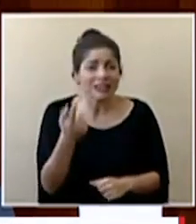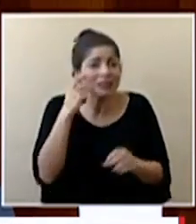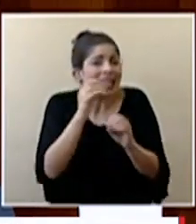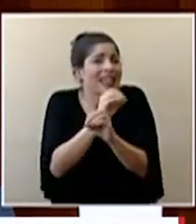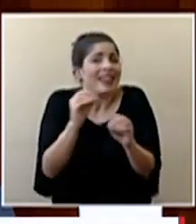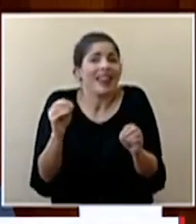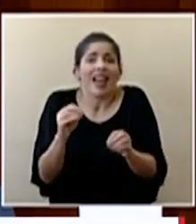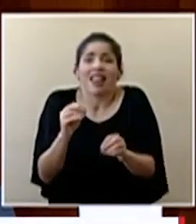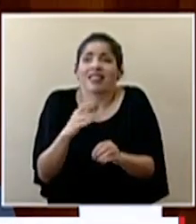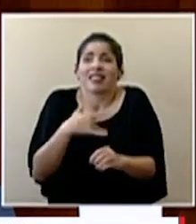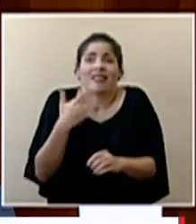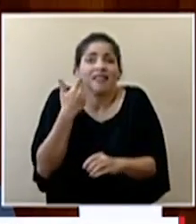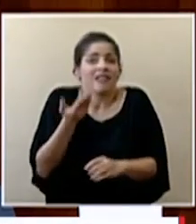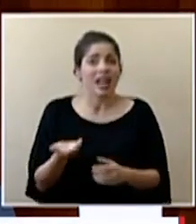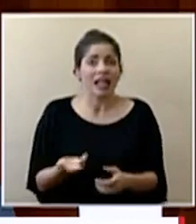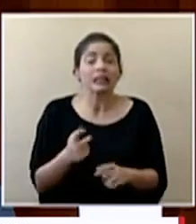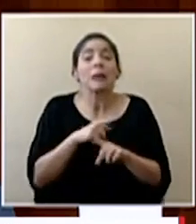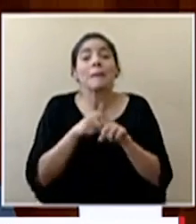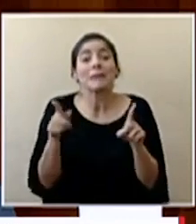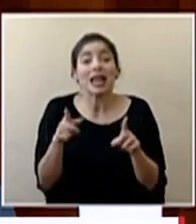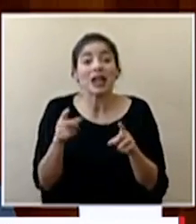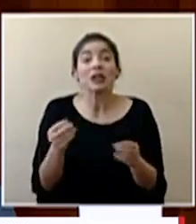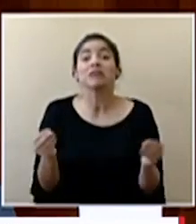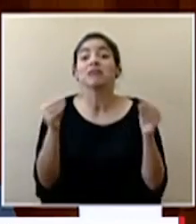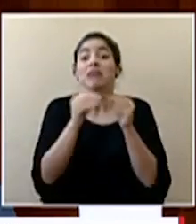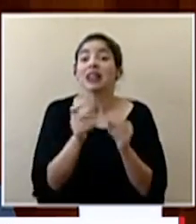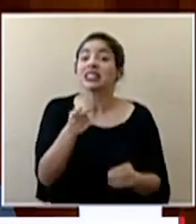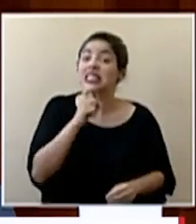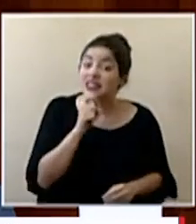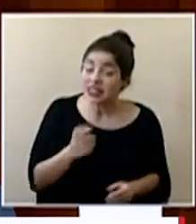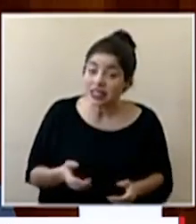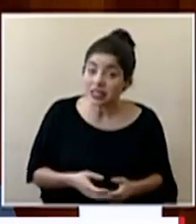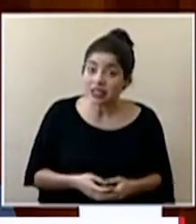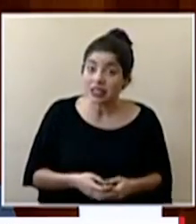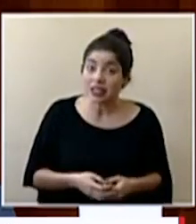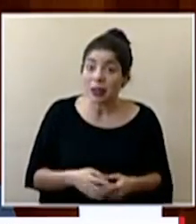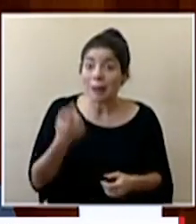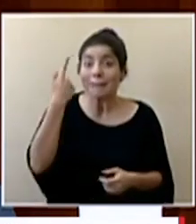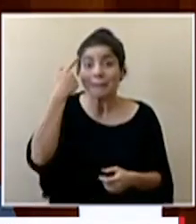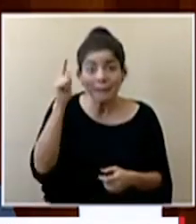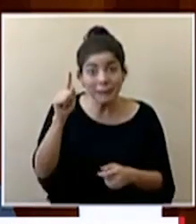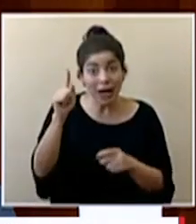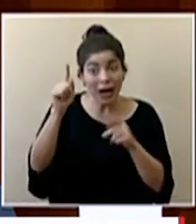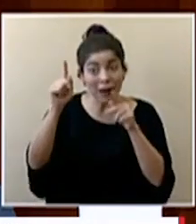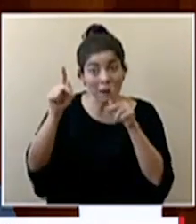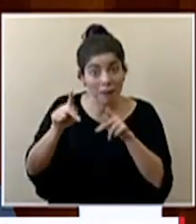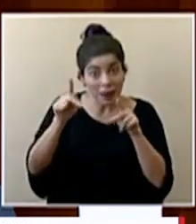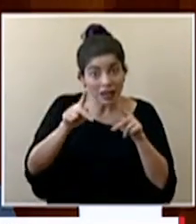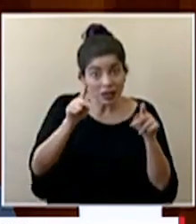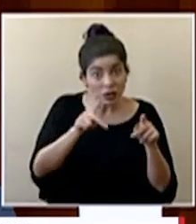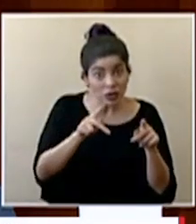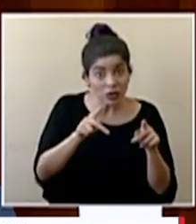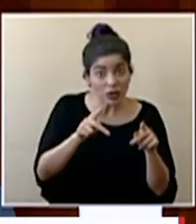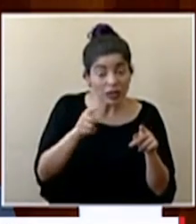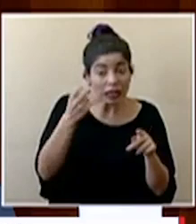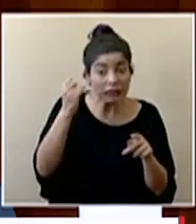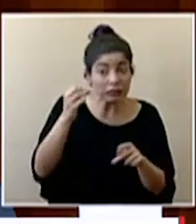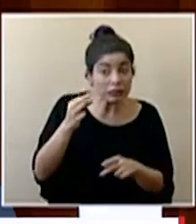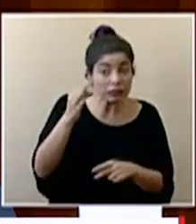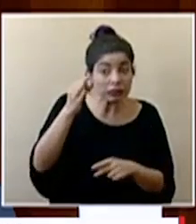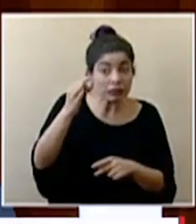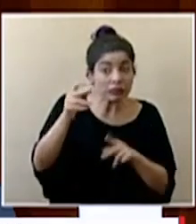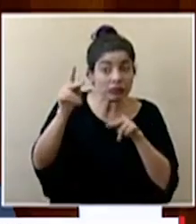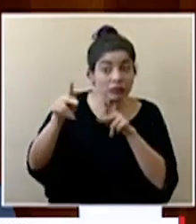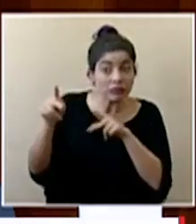nadie pero sería mucho más difícil para las personas que eventualmente requirieran